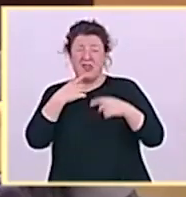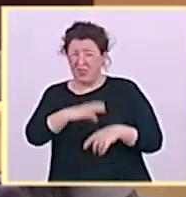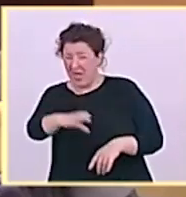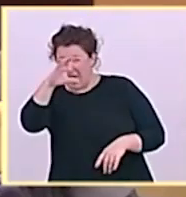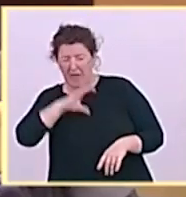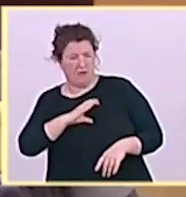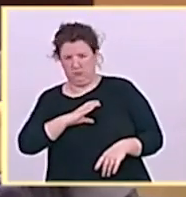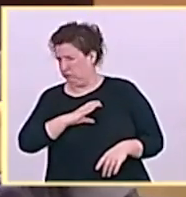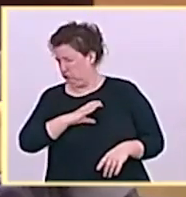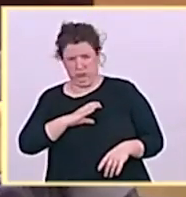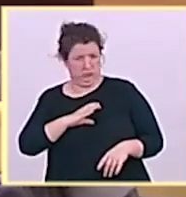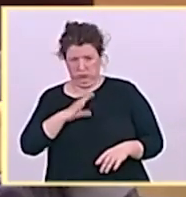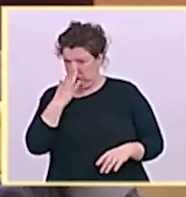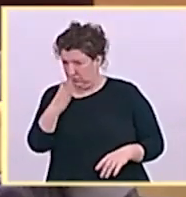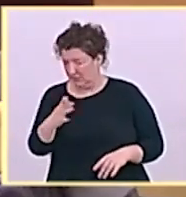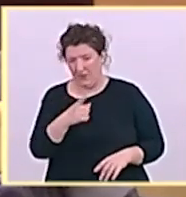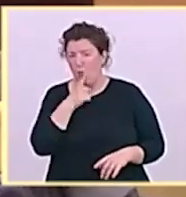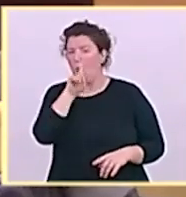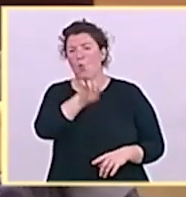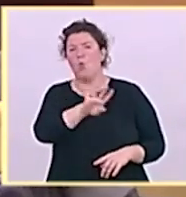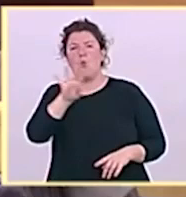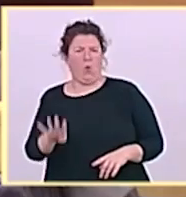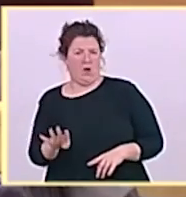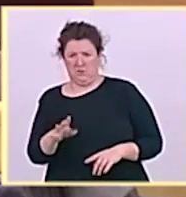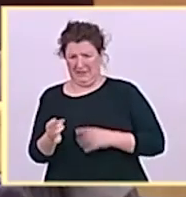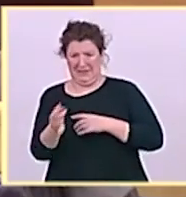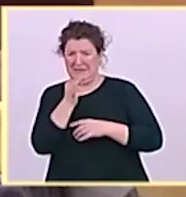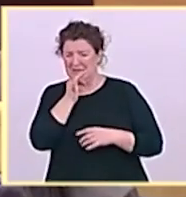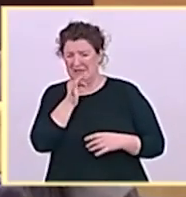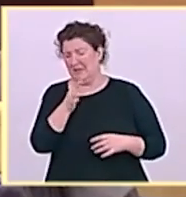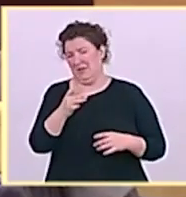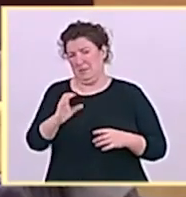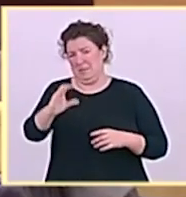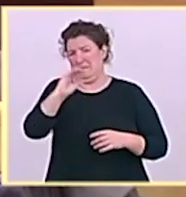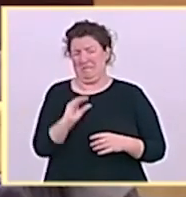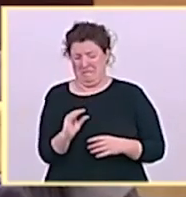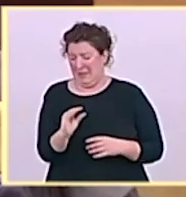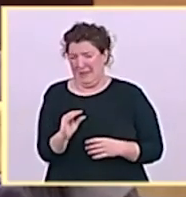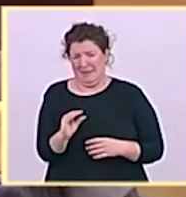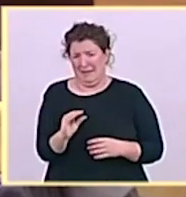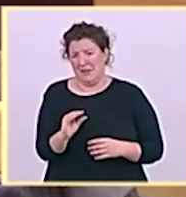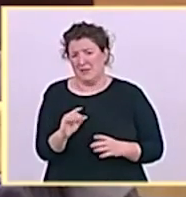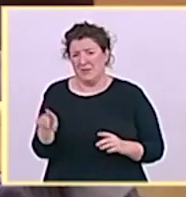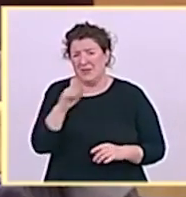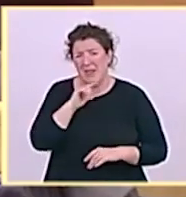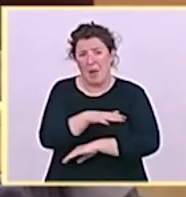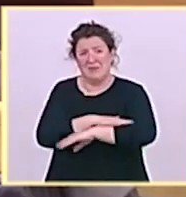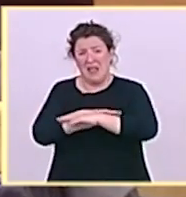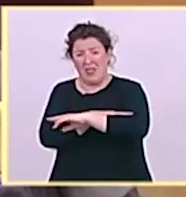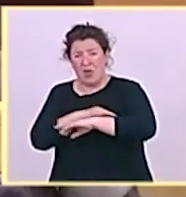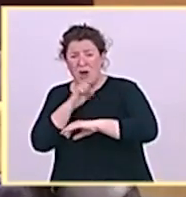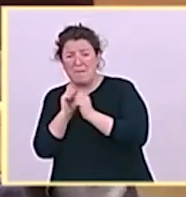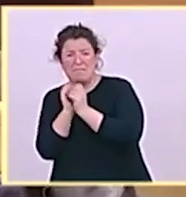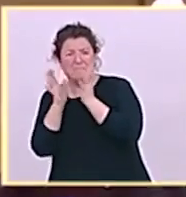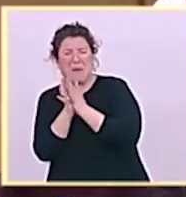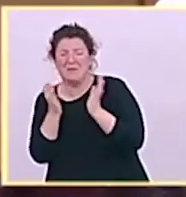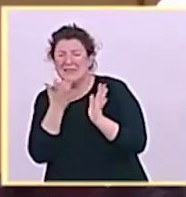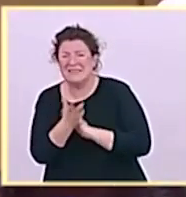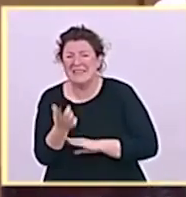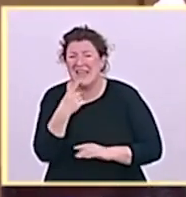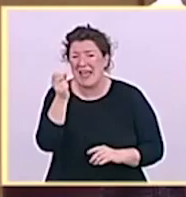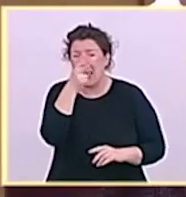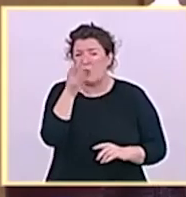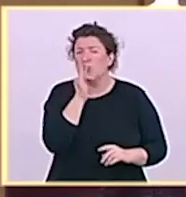razonable que 19 meses después casi todas las administraciones de La Palma no hayan recibido ni un solo euro por parte de su ministerio como usted mismo se